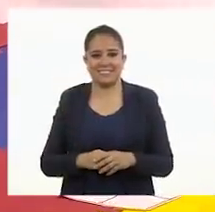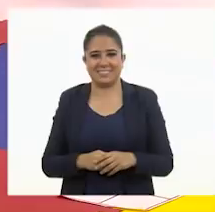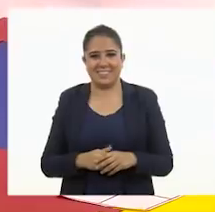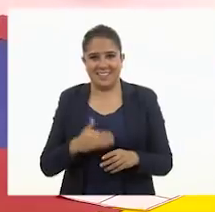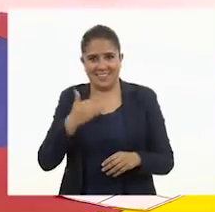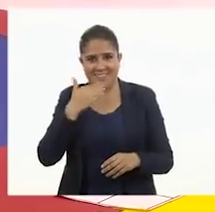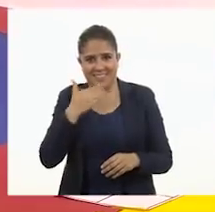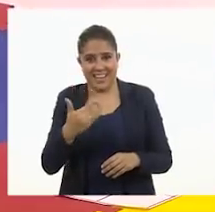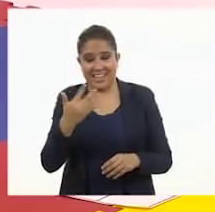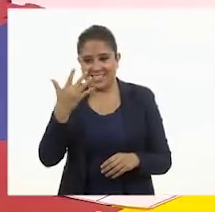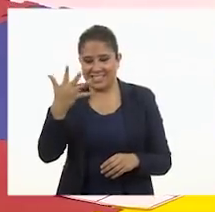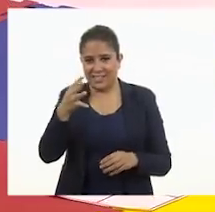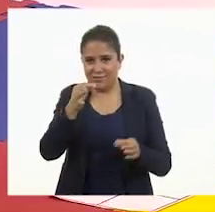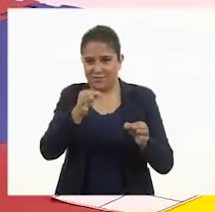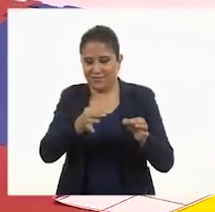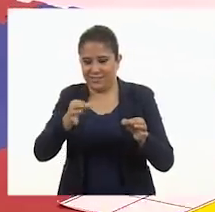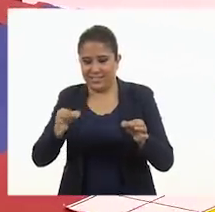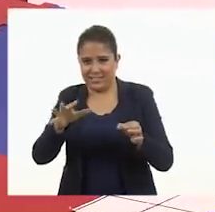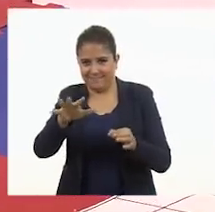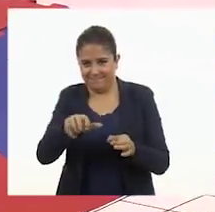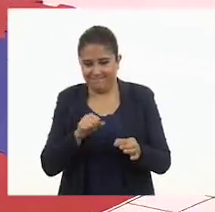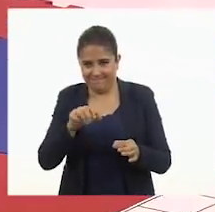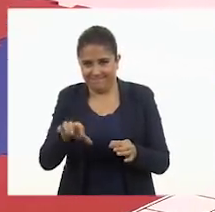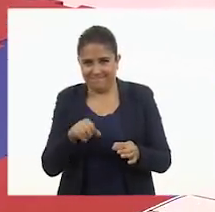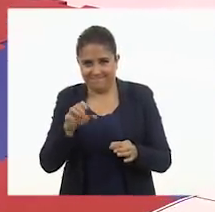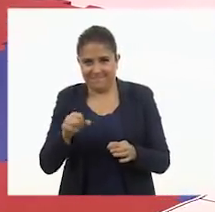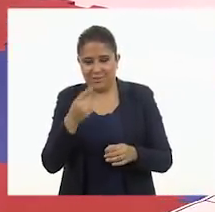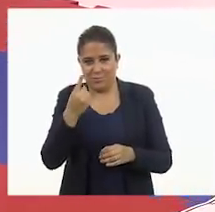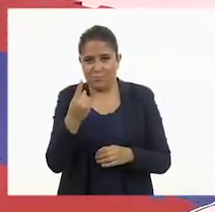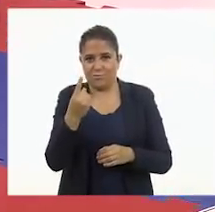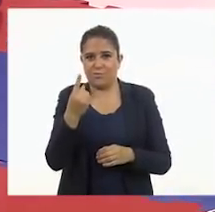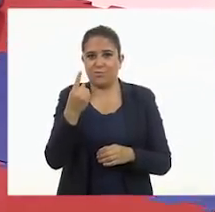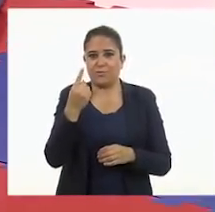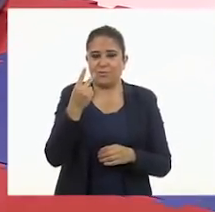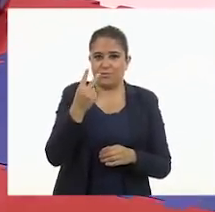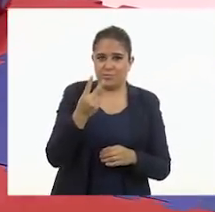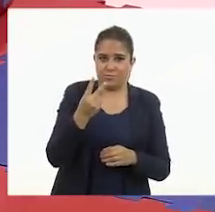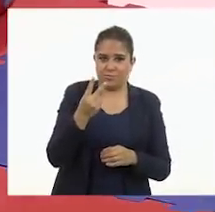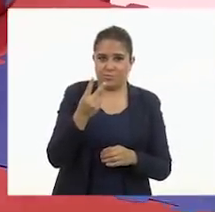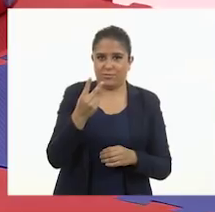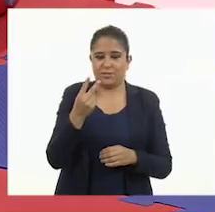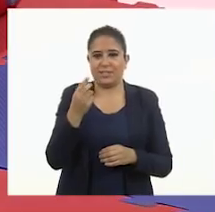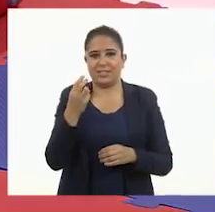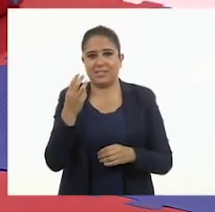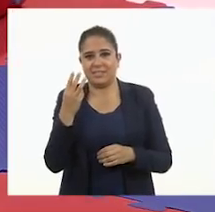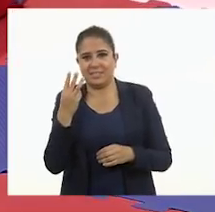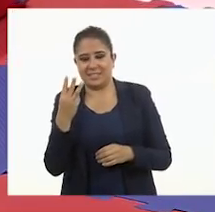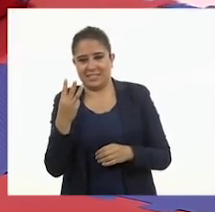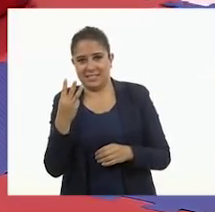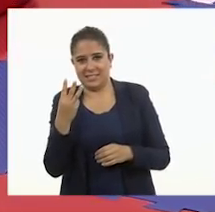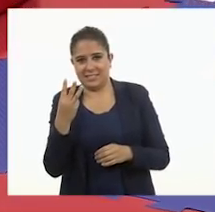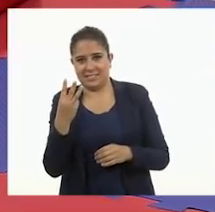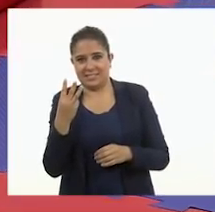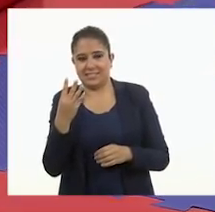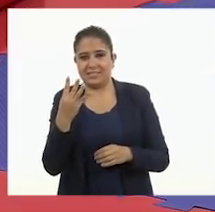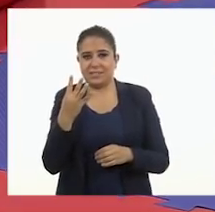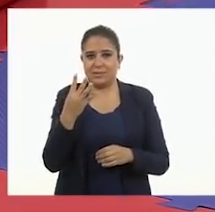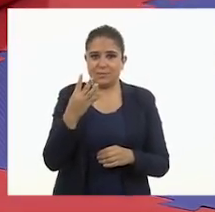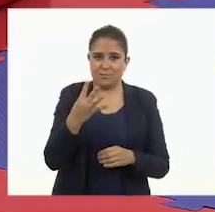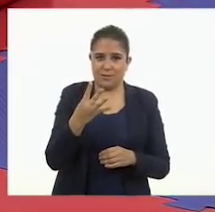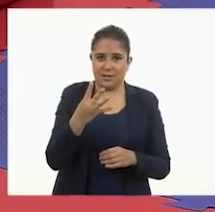Toma cinco fichas. Una. Dos. Tres.